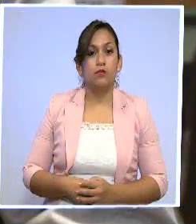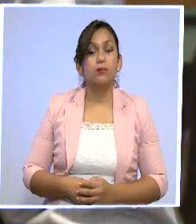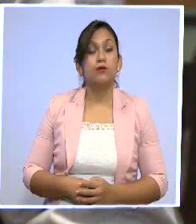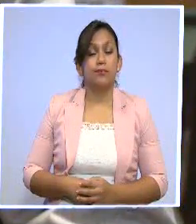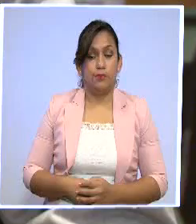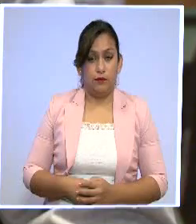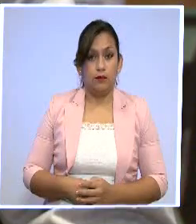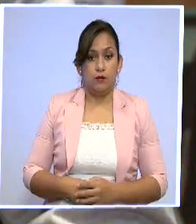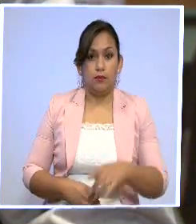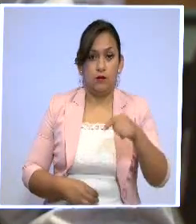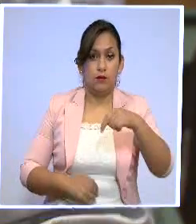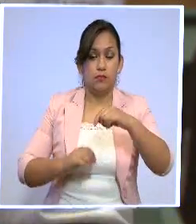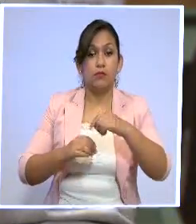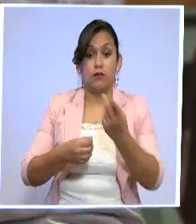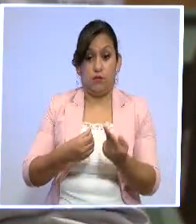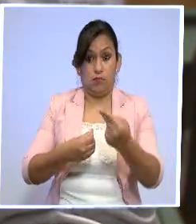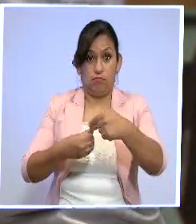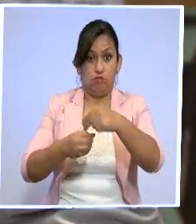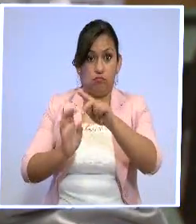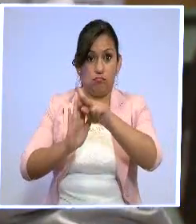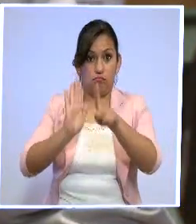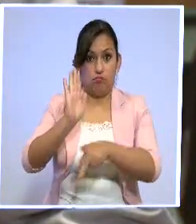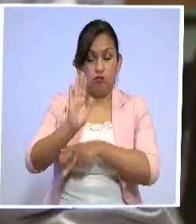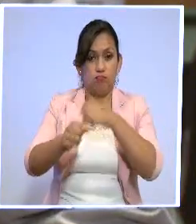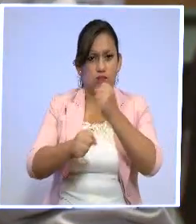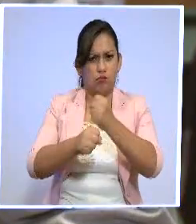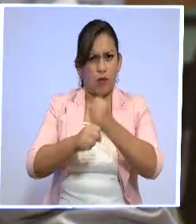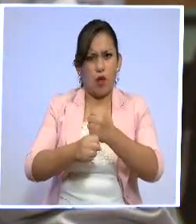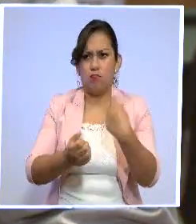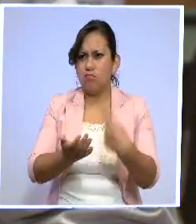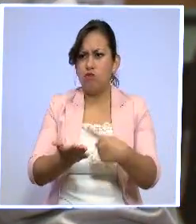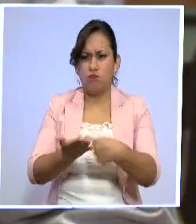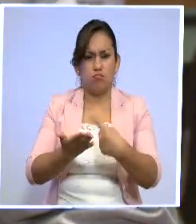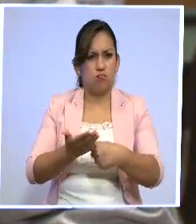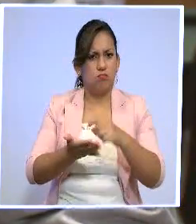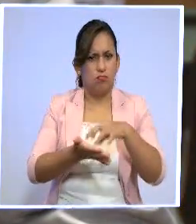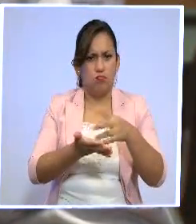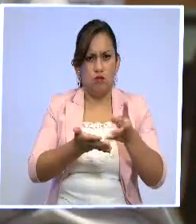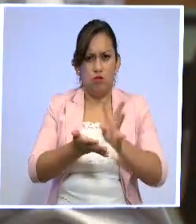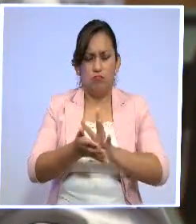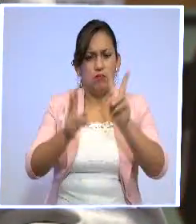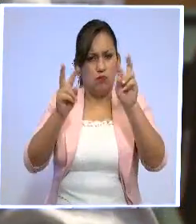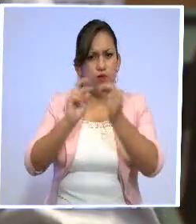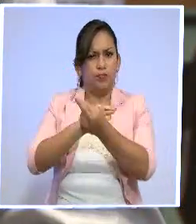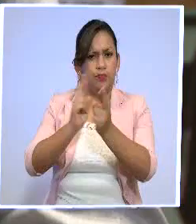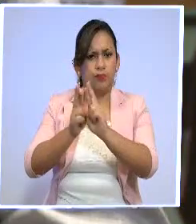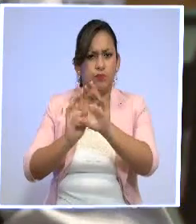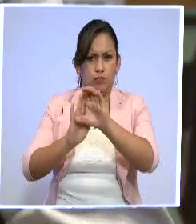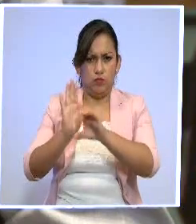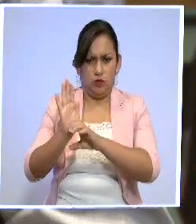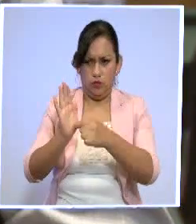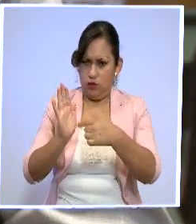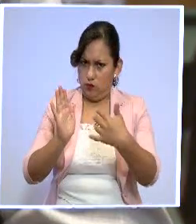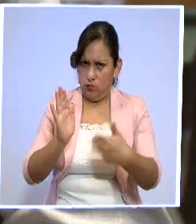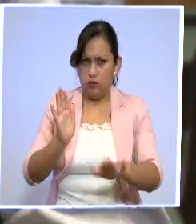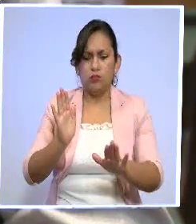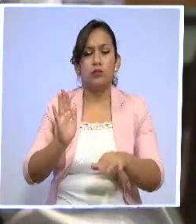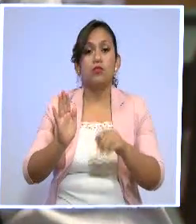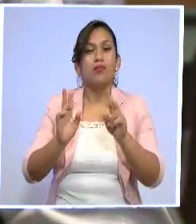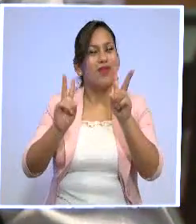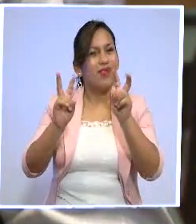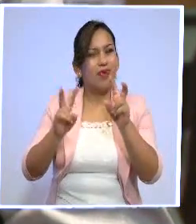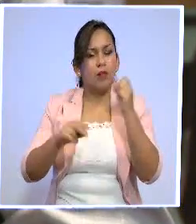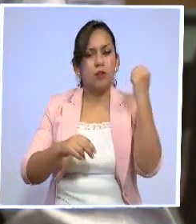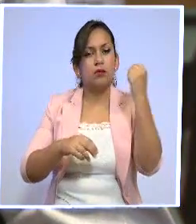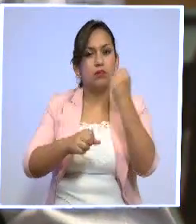Esta participación del Parlamento Laboral Ecuadoriano en los debates legislativos sobre las reformas legales relacionadas con los derechos de los